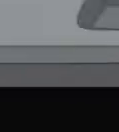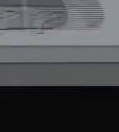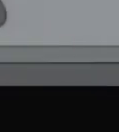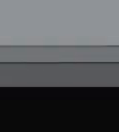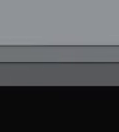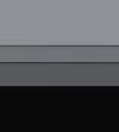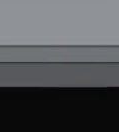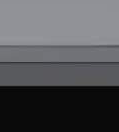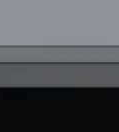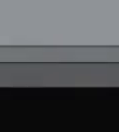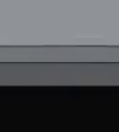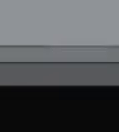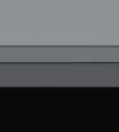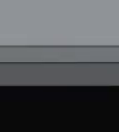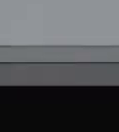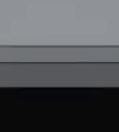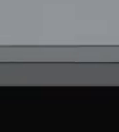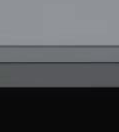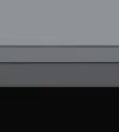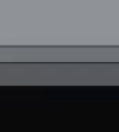queridos, uno a uno.